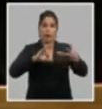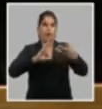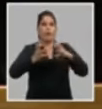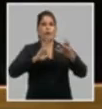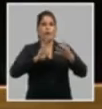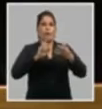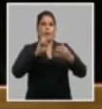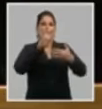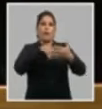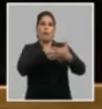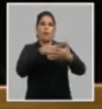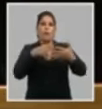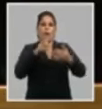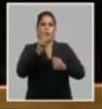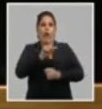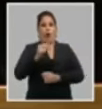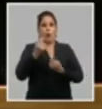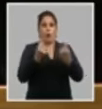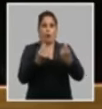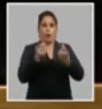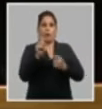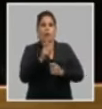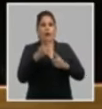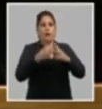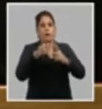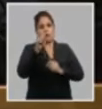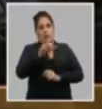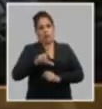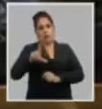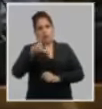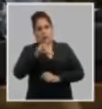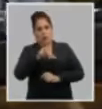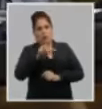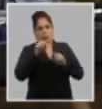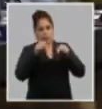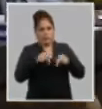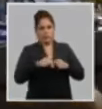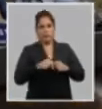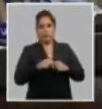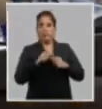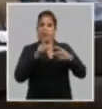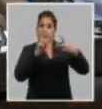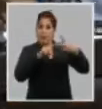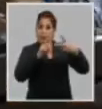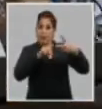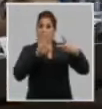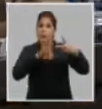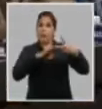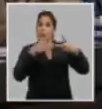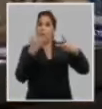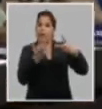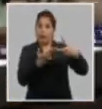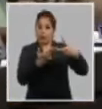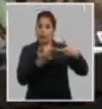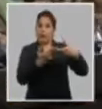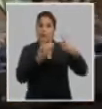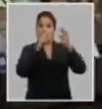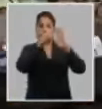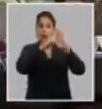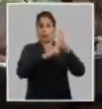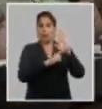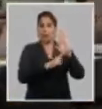construcción del socialismo en nuestro país. la segunda propuesta de